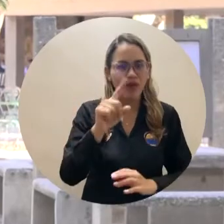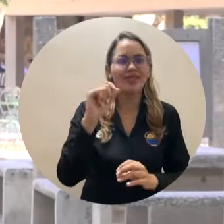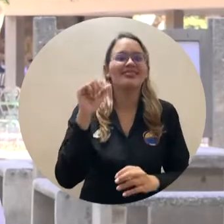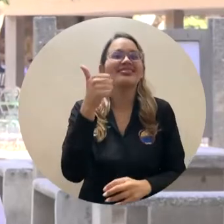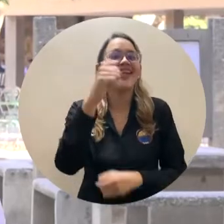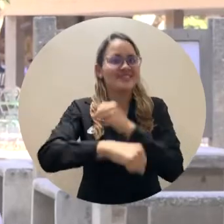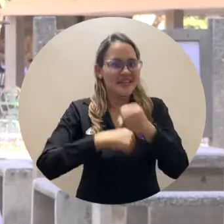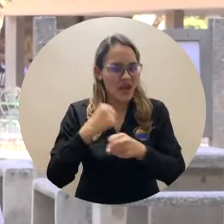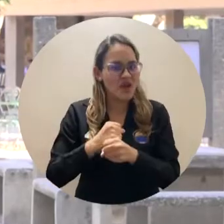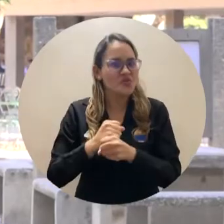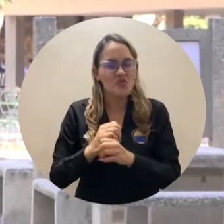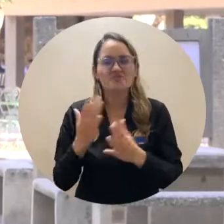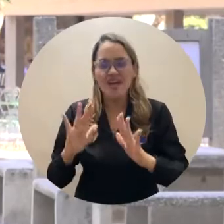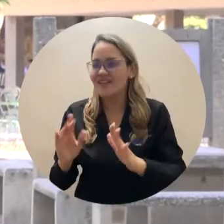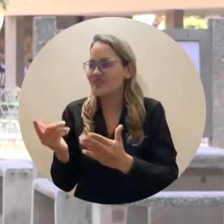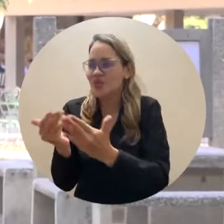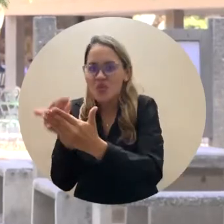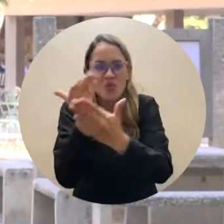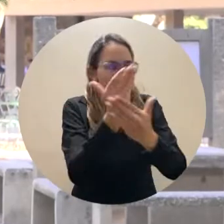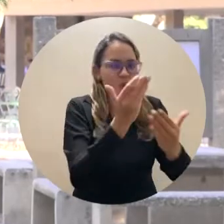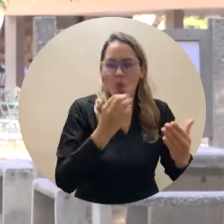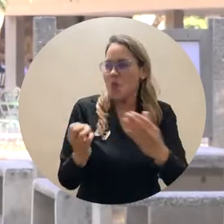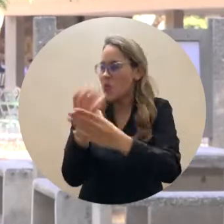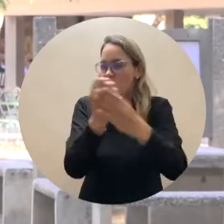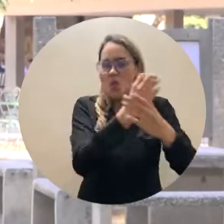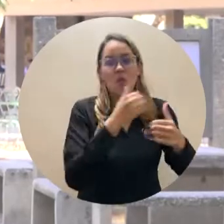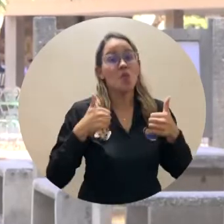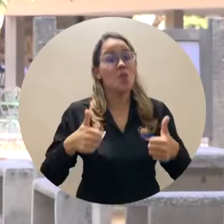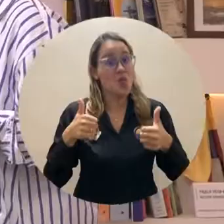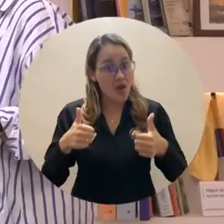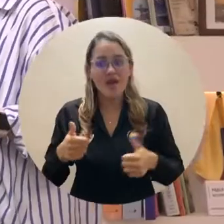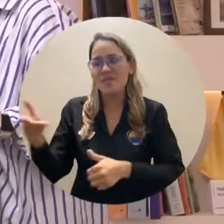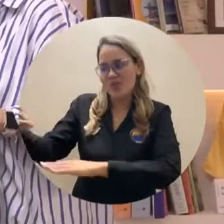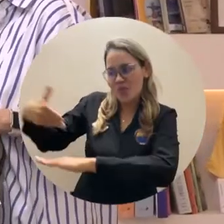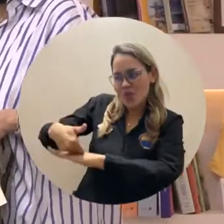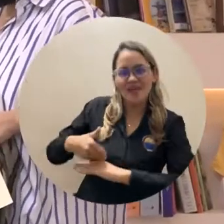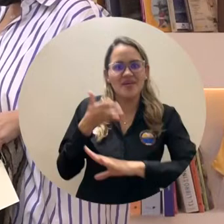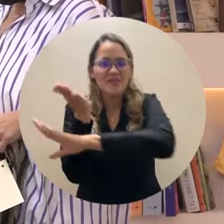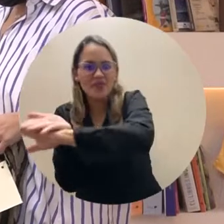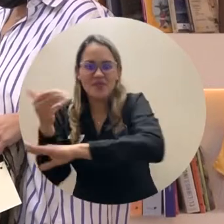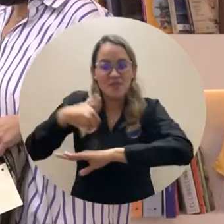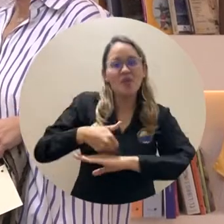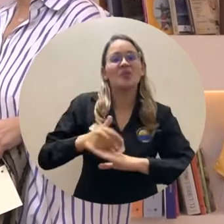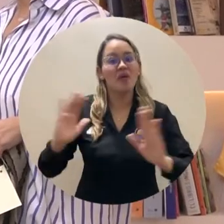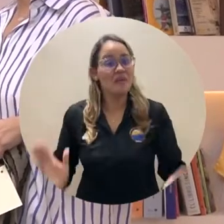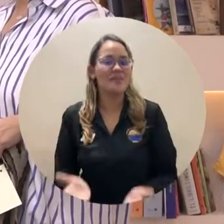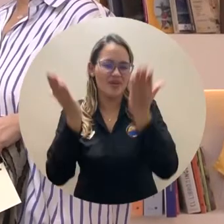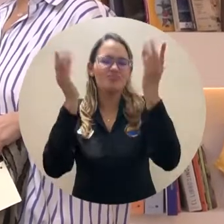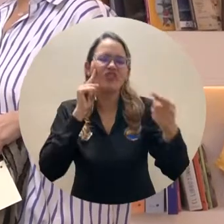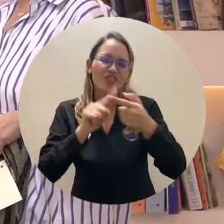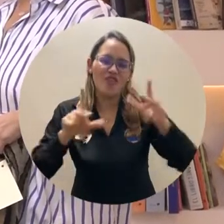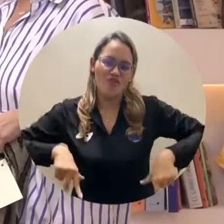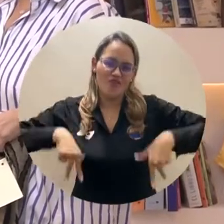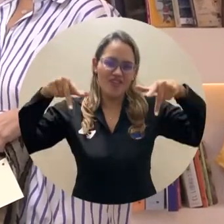10 años viene generando frutos y cómo también están alineadas esas propuestas de valor tanto del ICBF como de la Universidad del